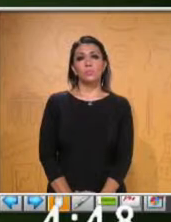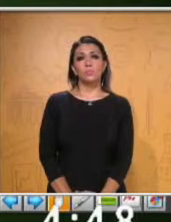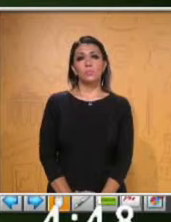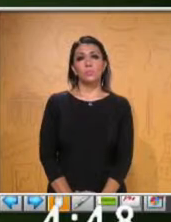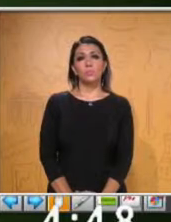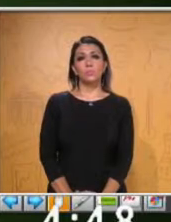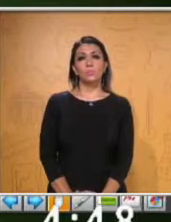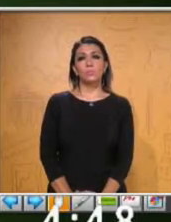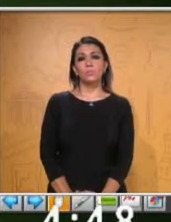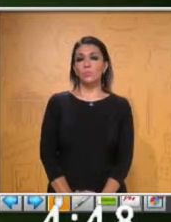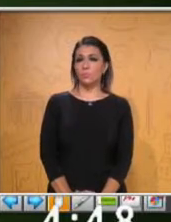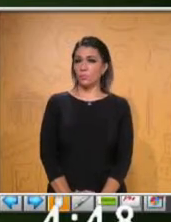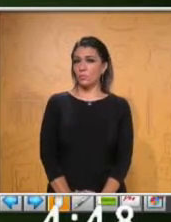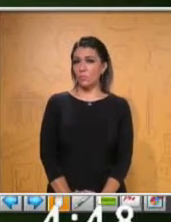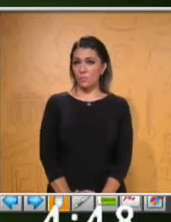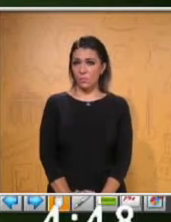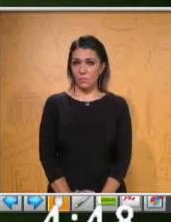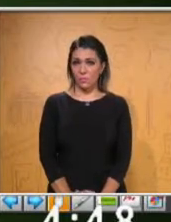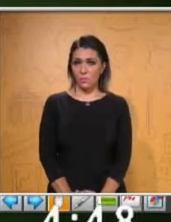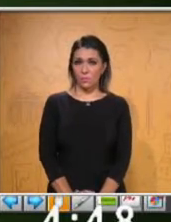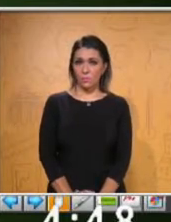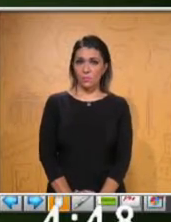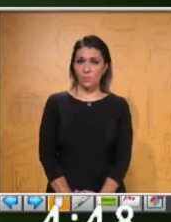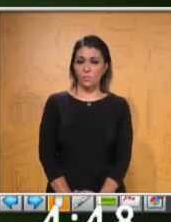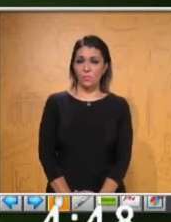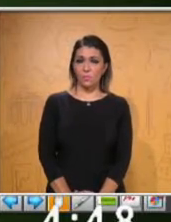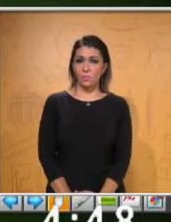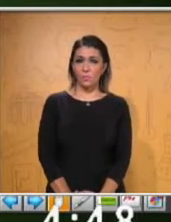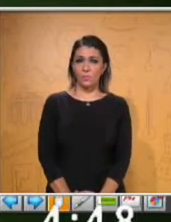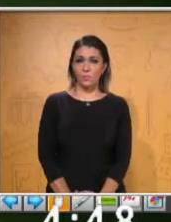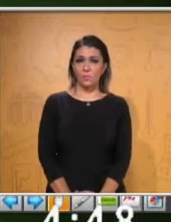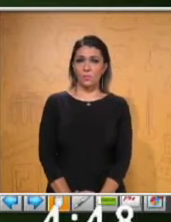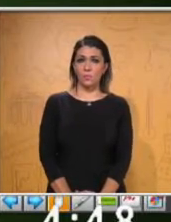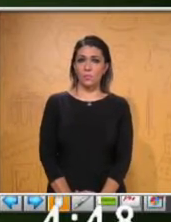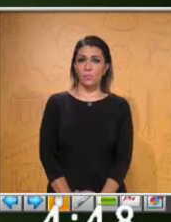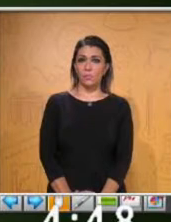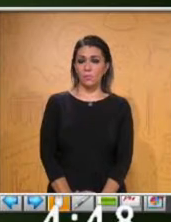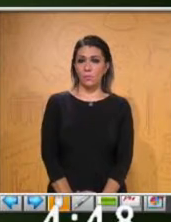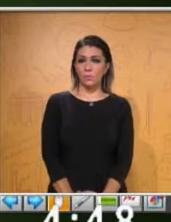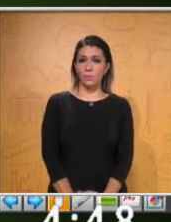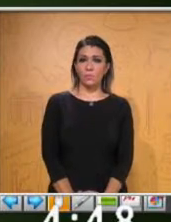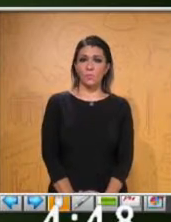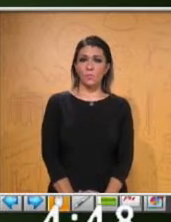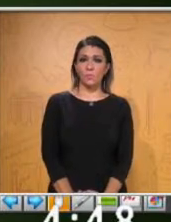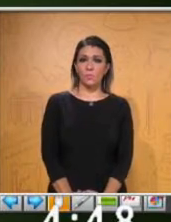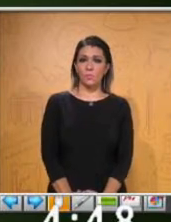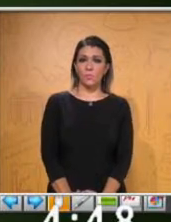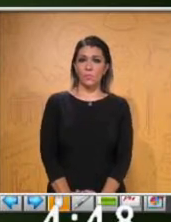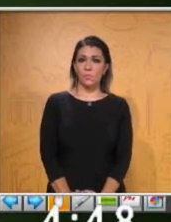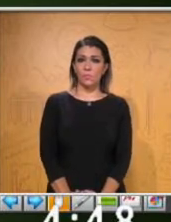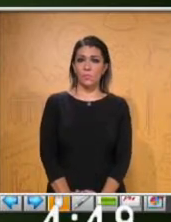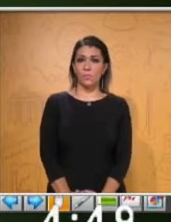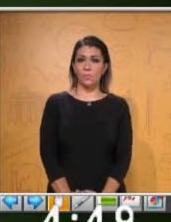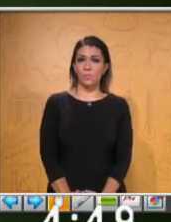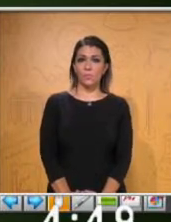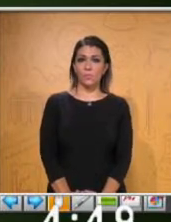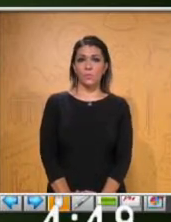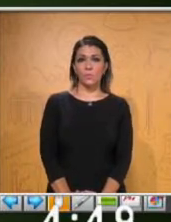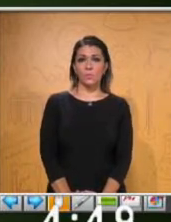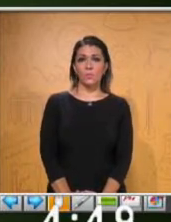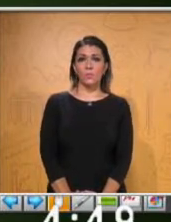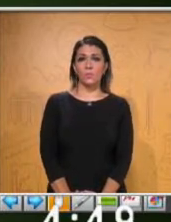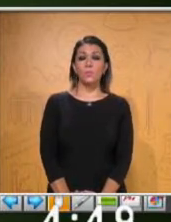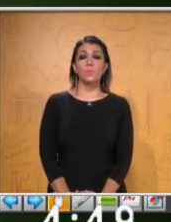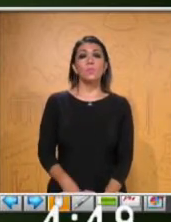moment we learn our first nursery rhymes. And remember that every culture has its own language and its own music. The two are very closely linked.